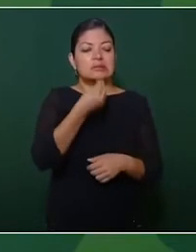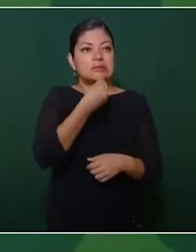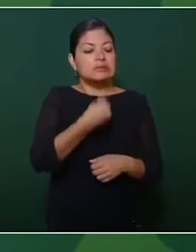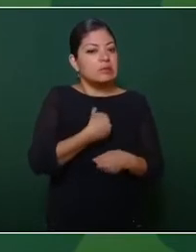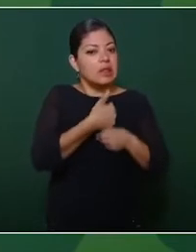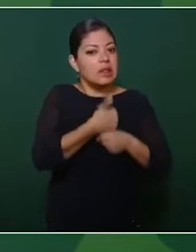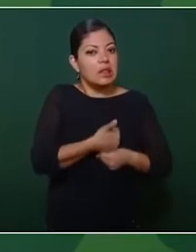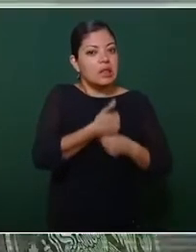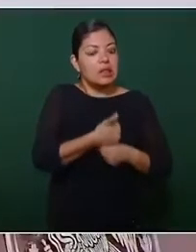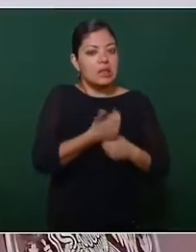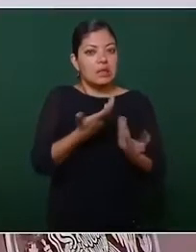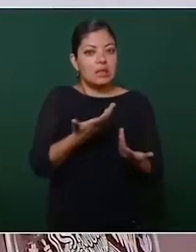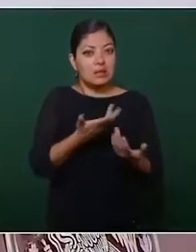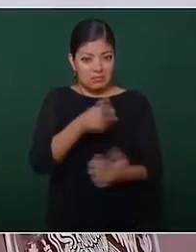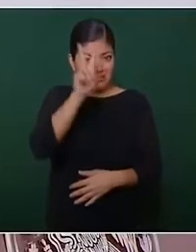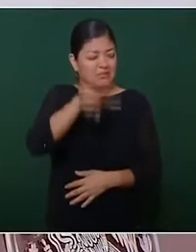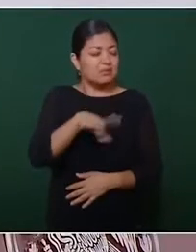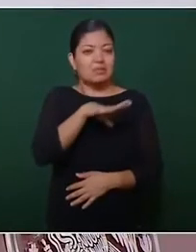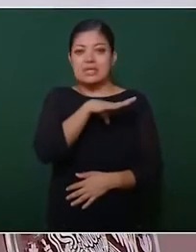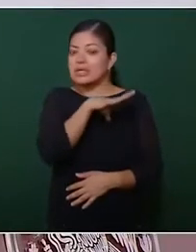Es increíble.